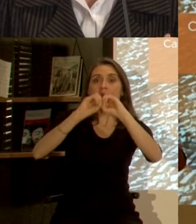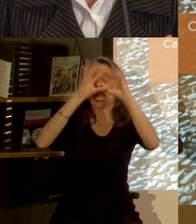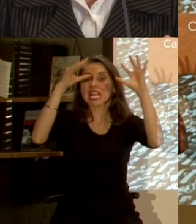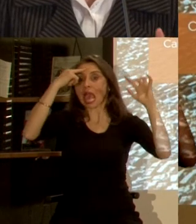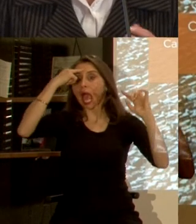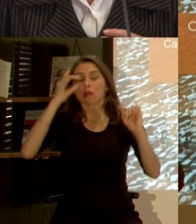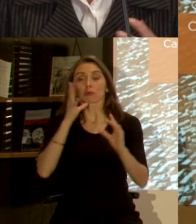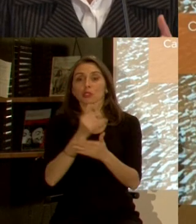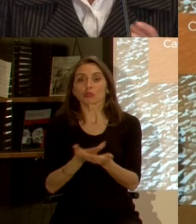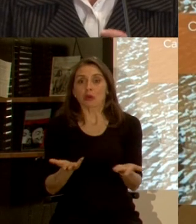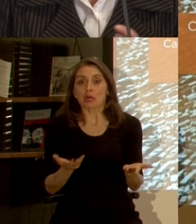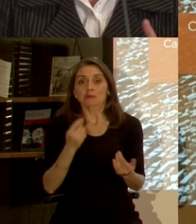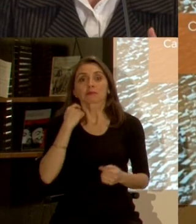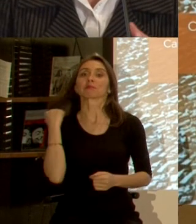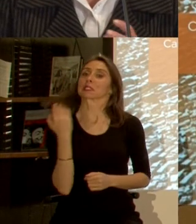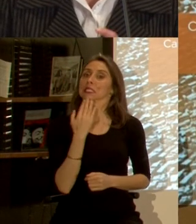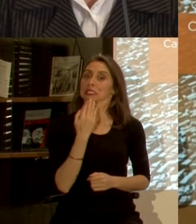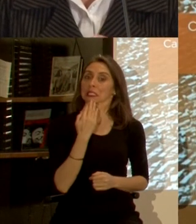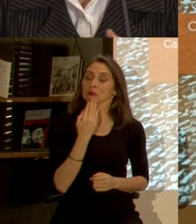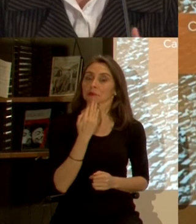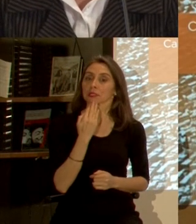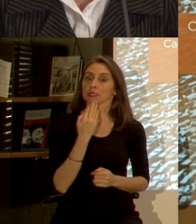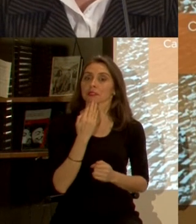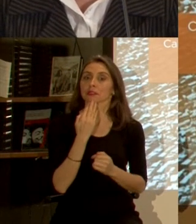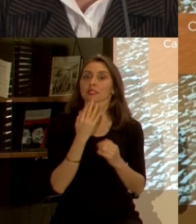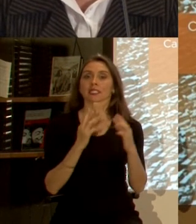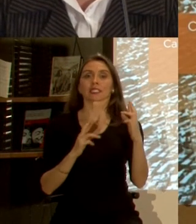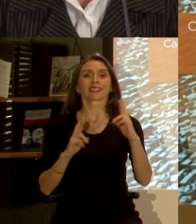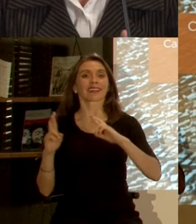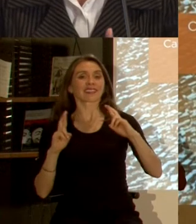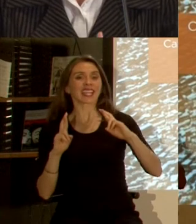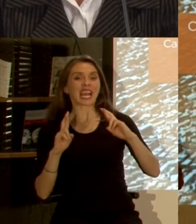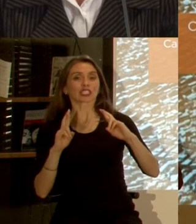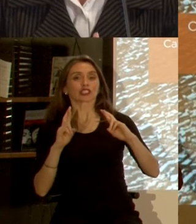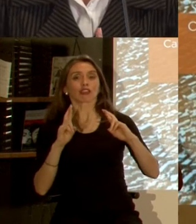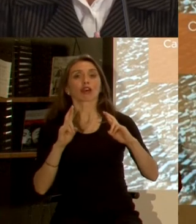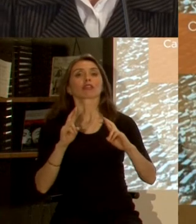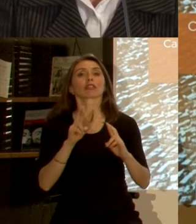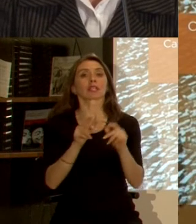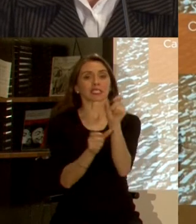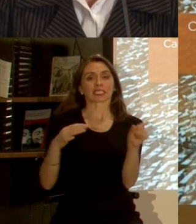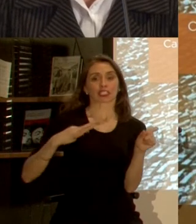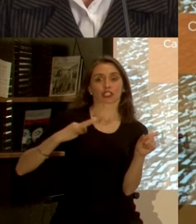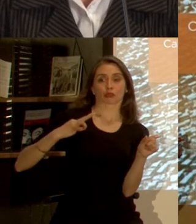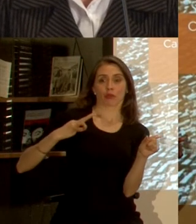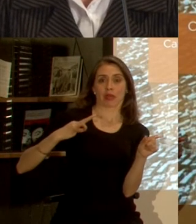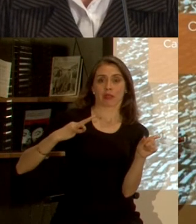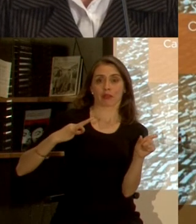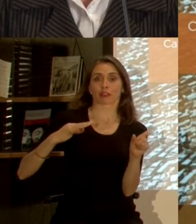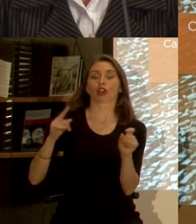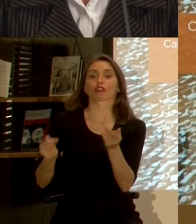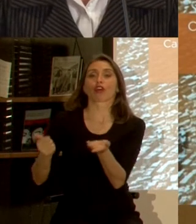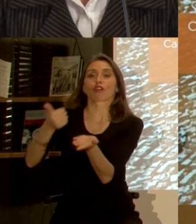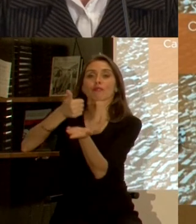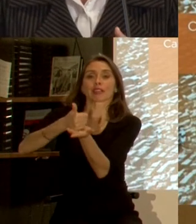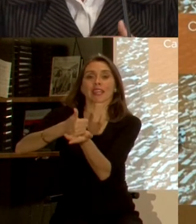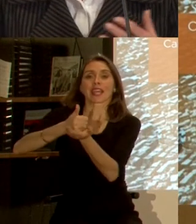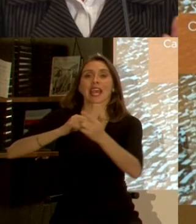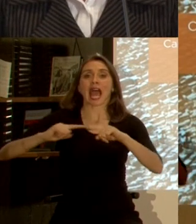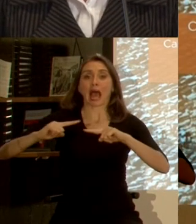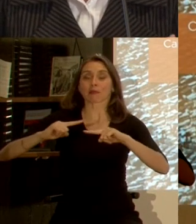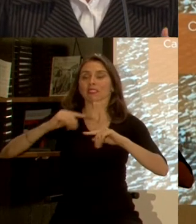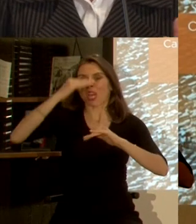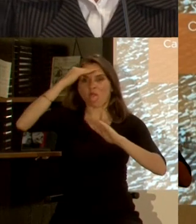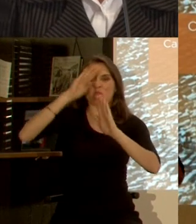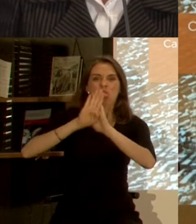Por el otro lado muchas veces se genera una relación de desconfianza entre los ciudadanos y las administraciones por